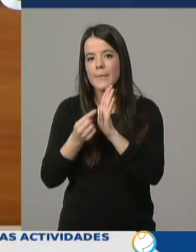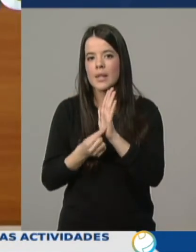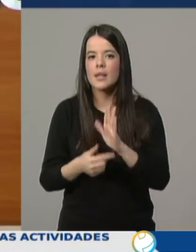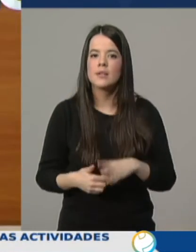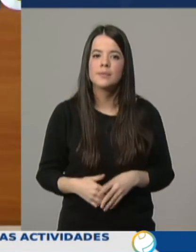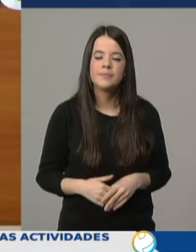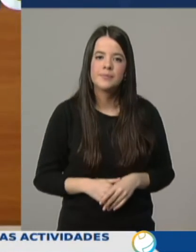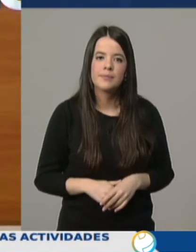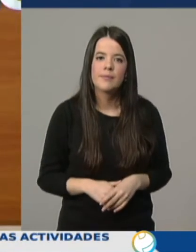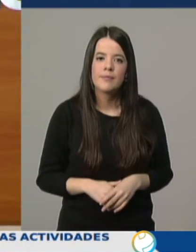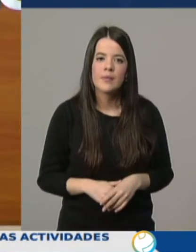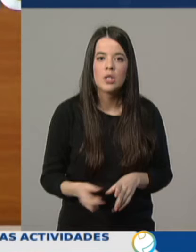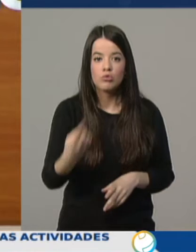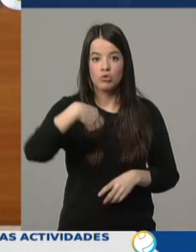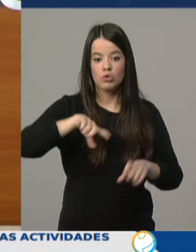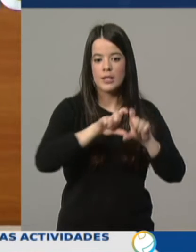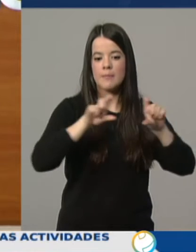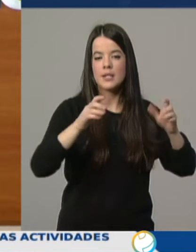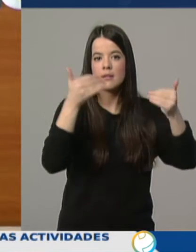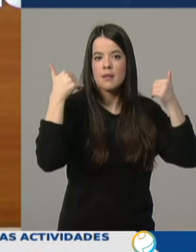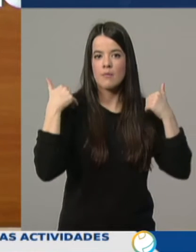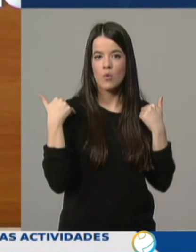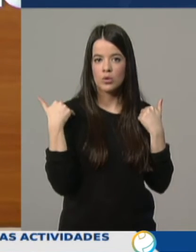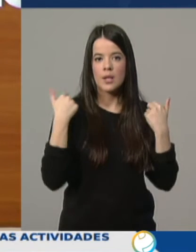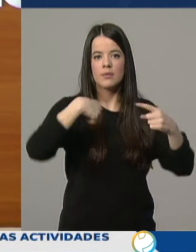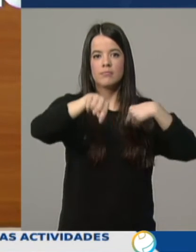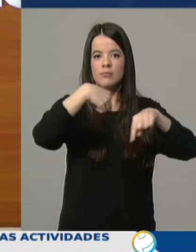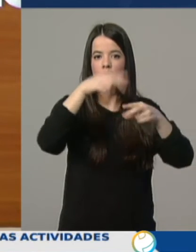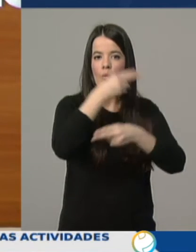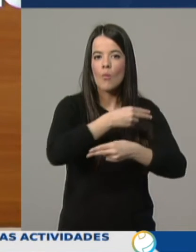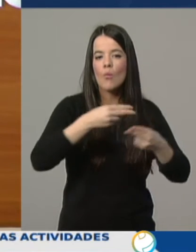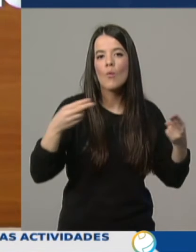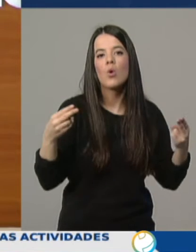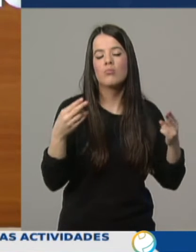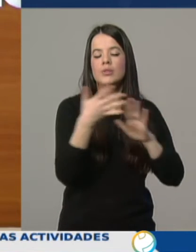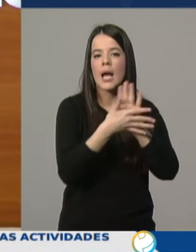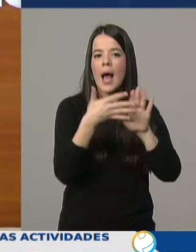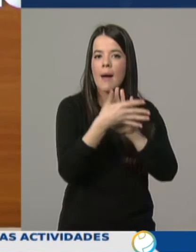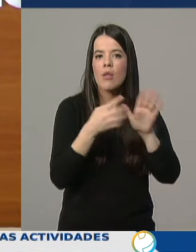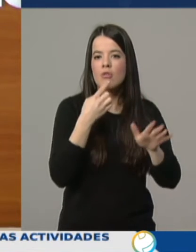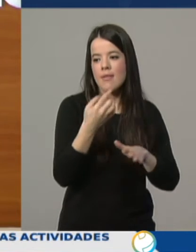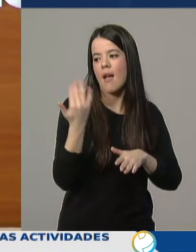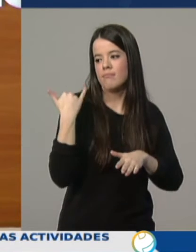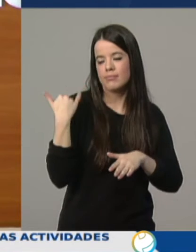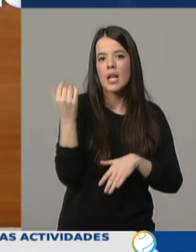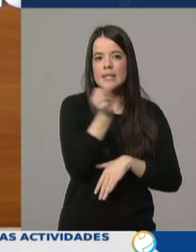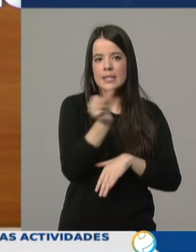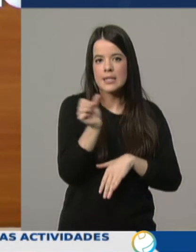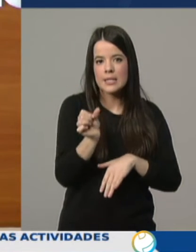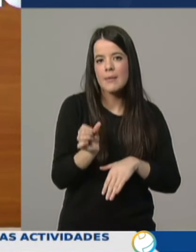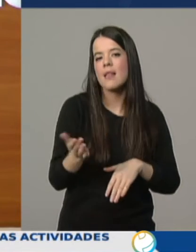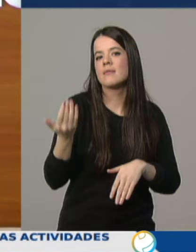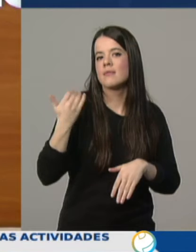Hemos hablado con la empresa adjudicataria que nos ha informado que desde hace ya semanas se estaba aplicando un plan de